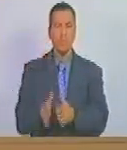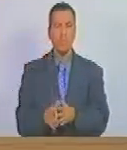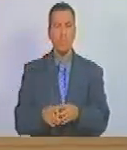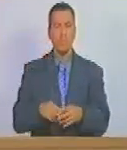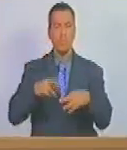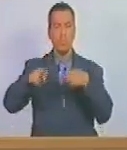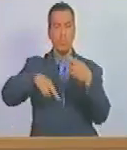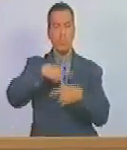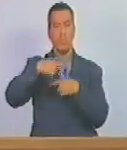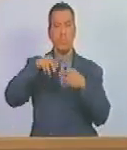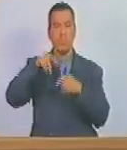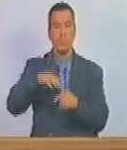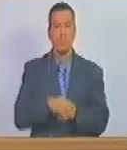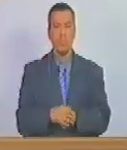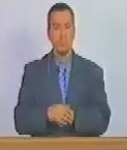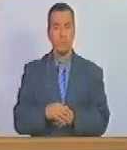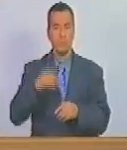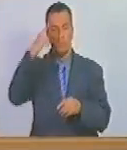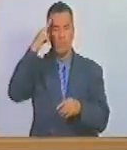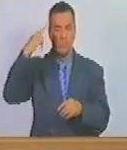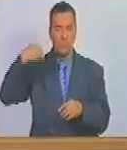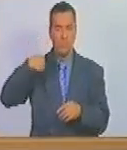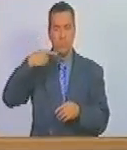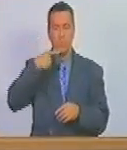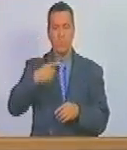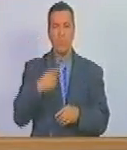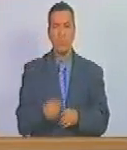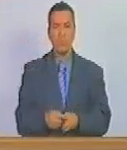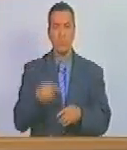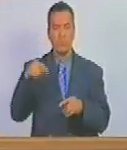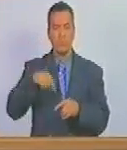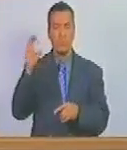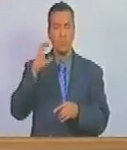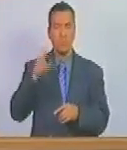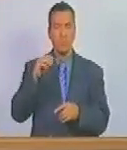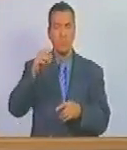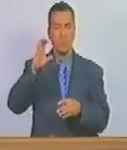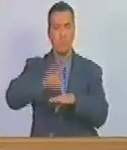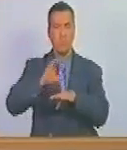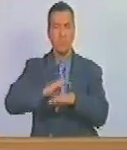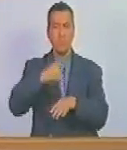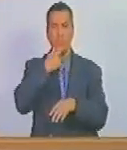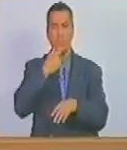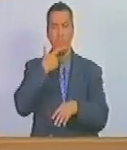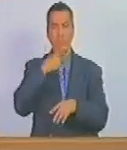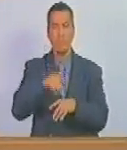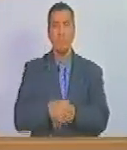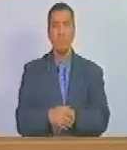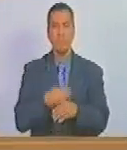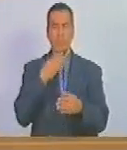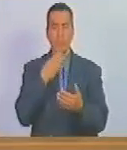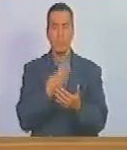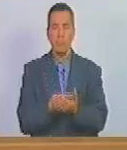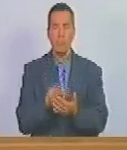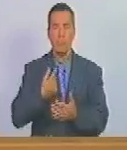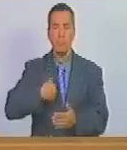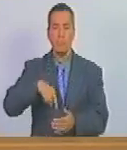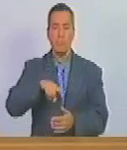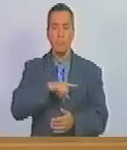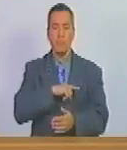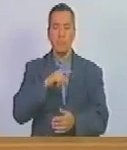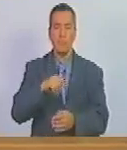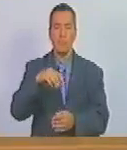como revolucionaria estoy orgullosa de estar en Caracas una ciudad hermosa agradecerle a nuestra